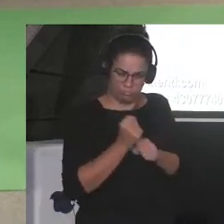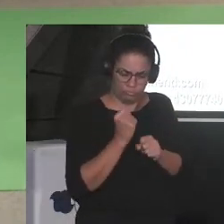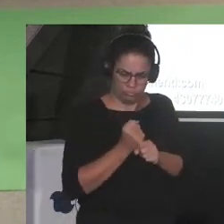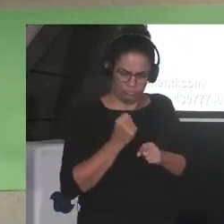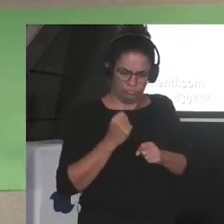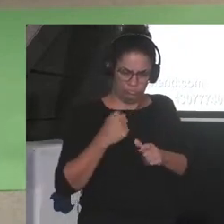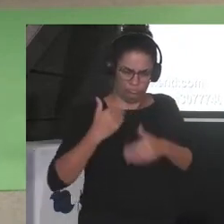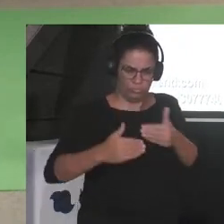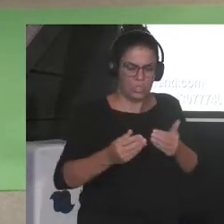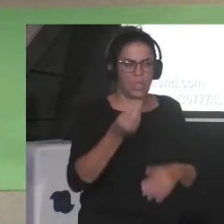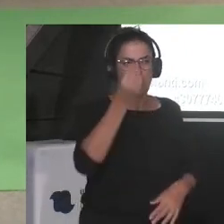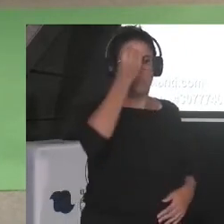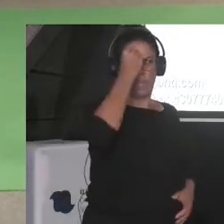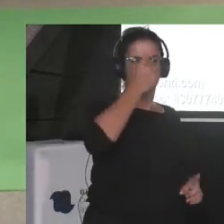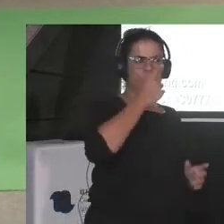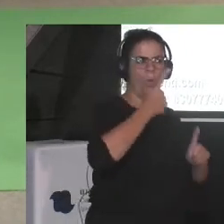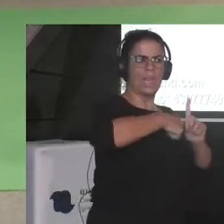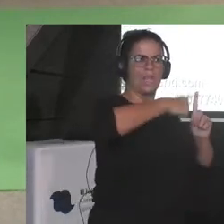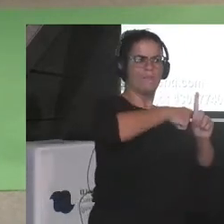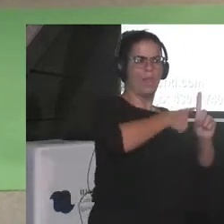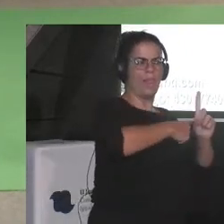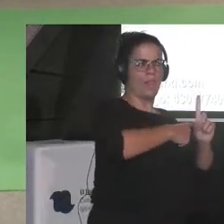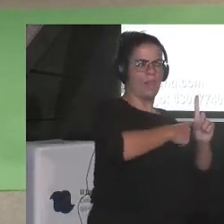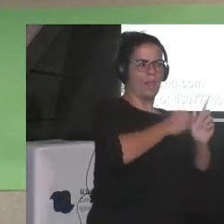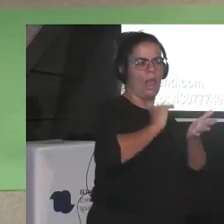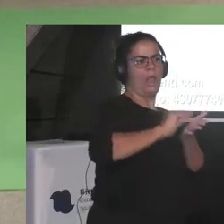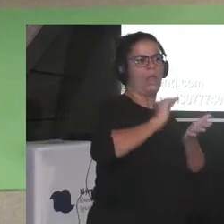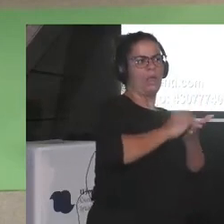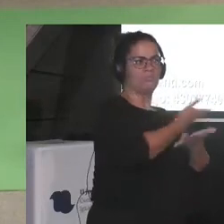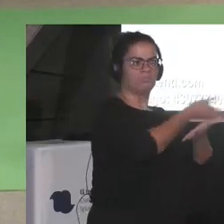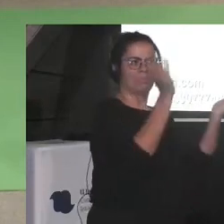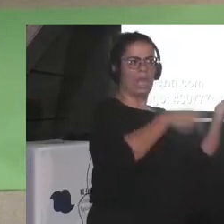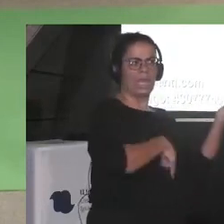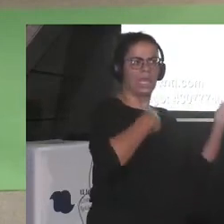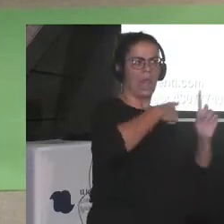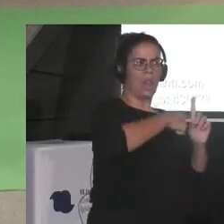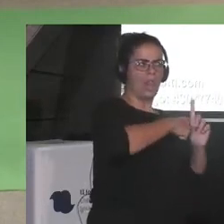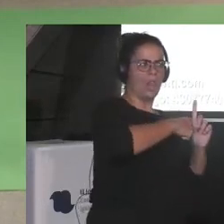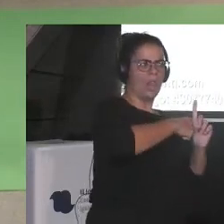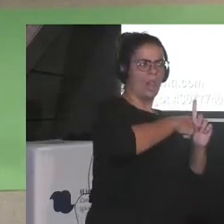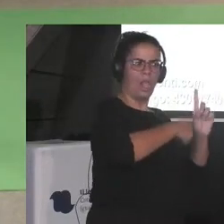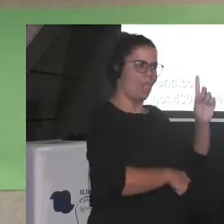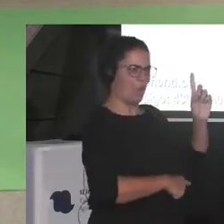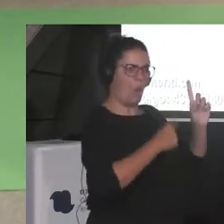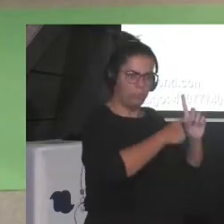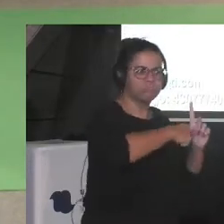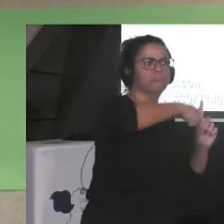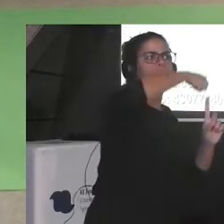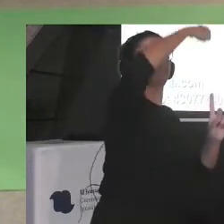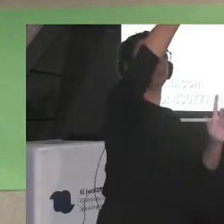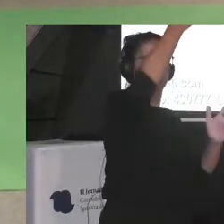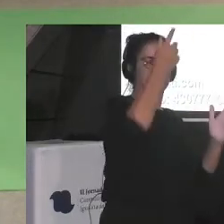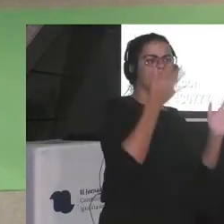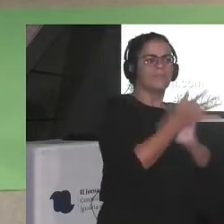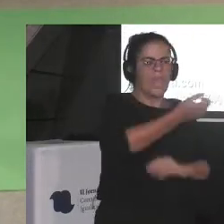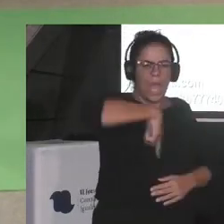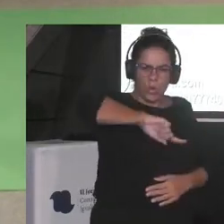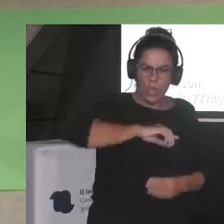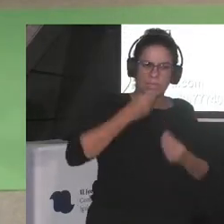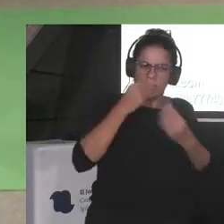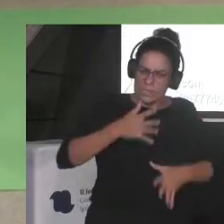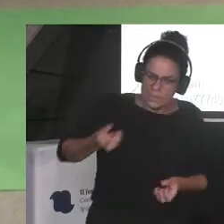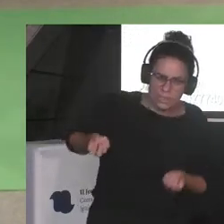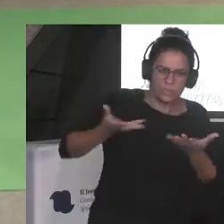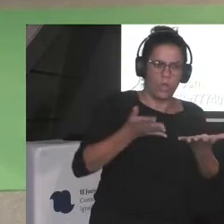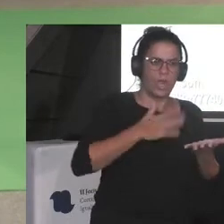lo estamos subiendo sobre todo en lo que es nivelar nuestras historias y nuestro lenguaje para estar